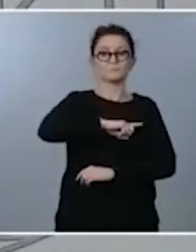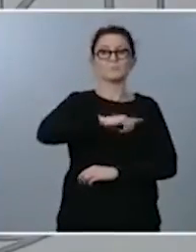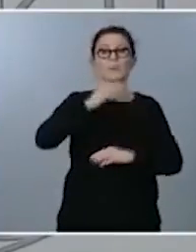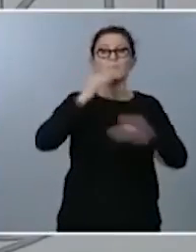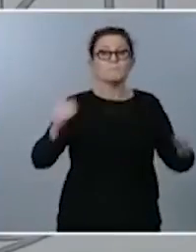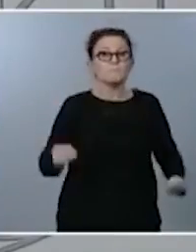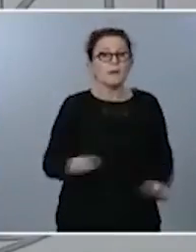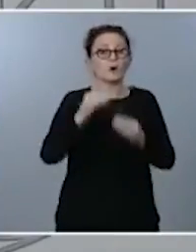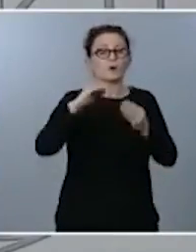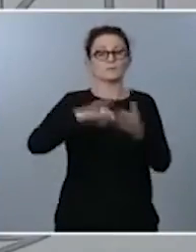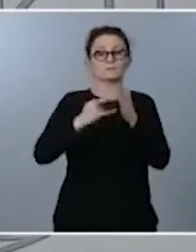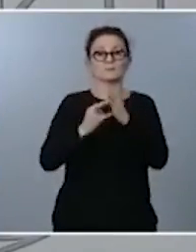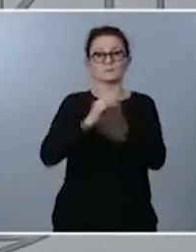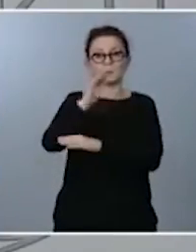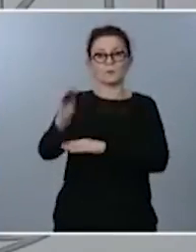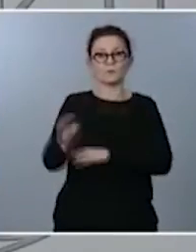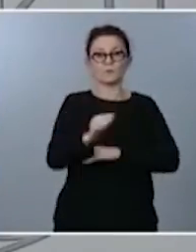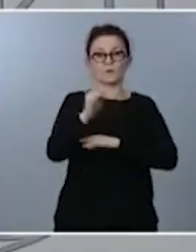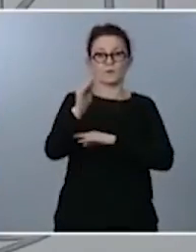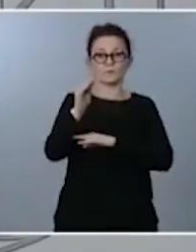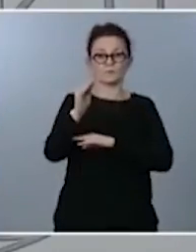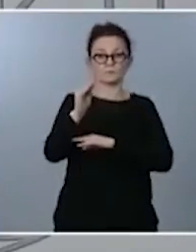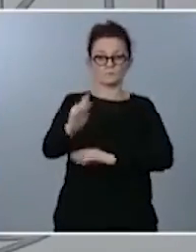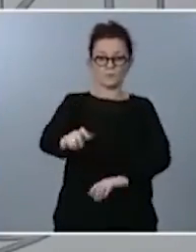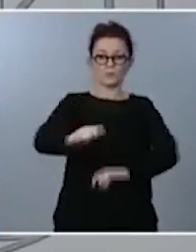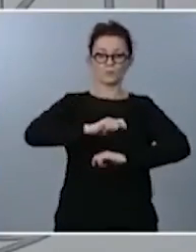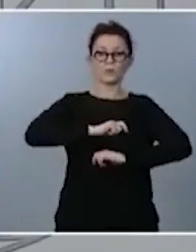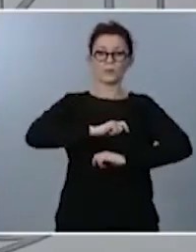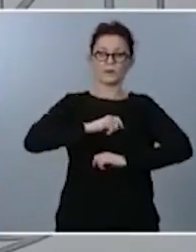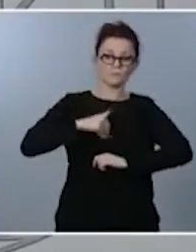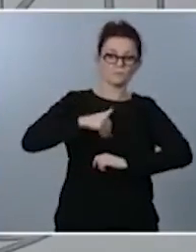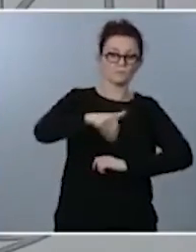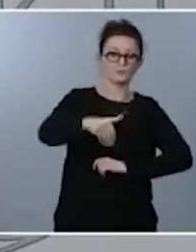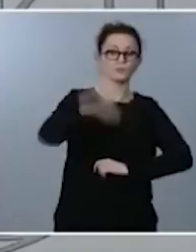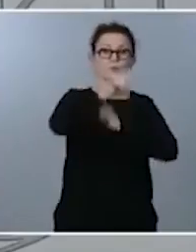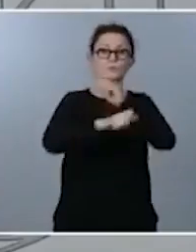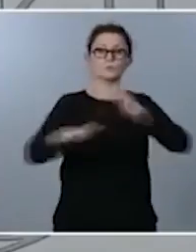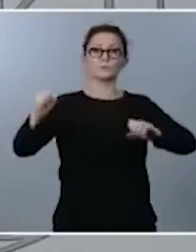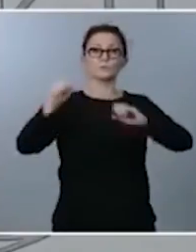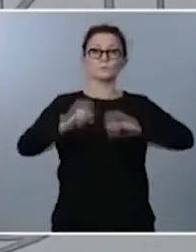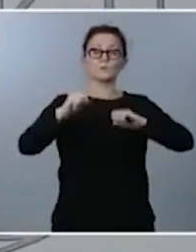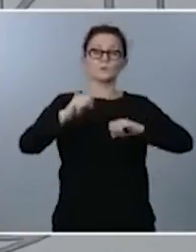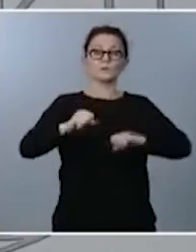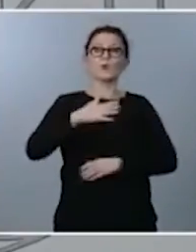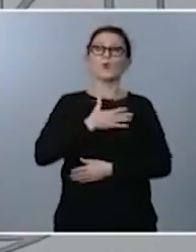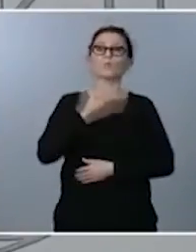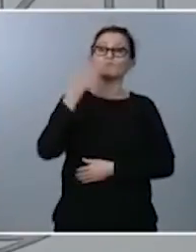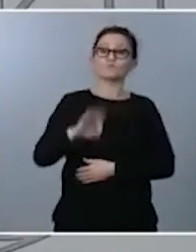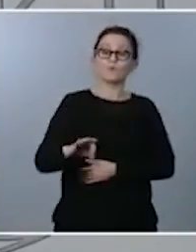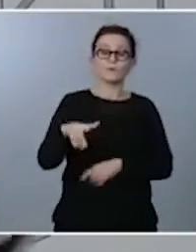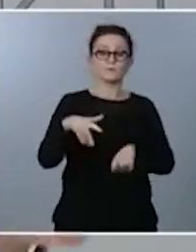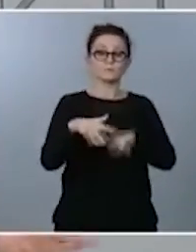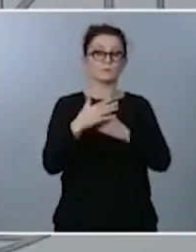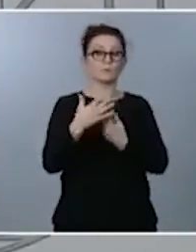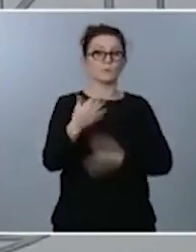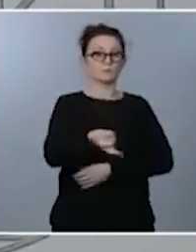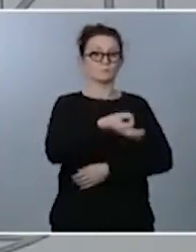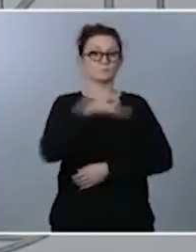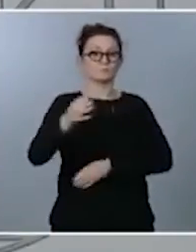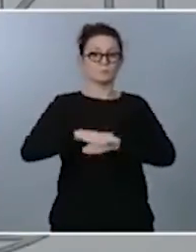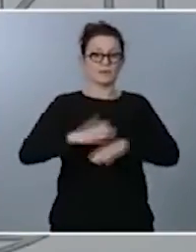sistema de cuidado que permitan que en el futuro nuestras personas mayores estén en condiciones de poder vivir